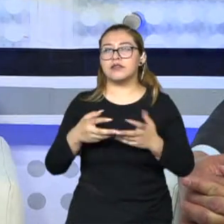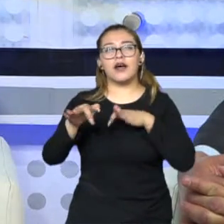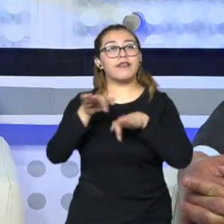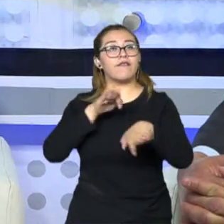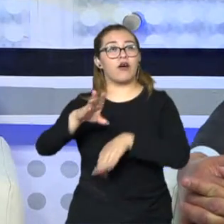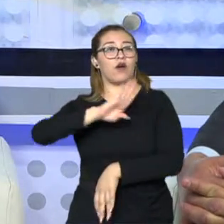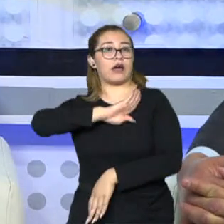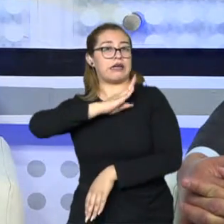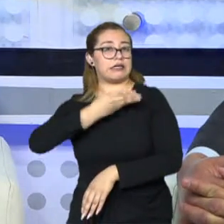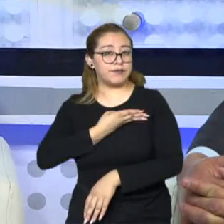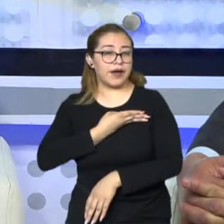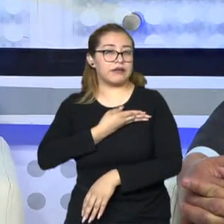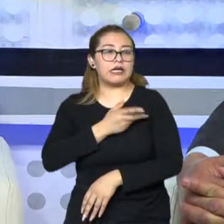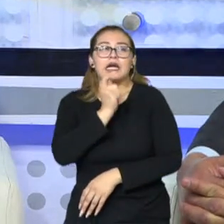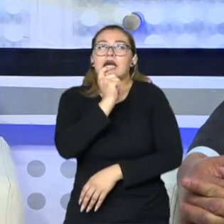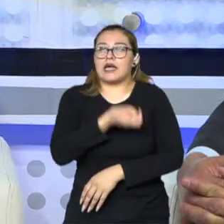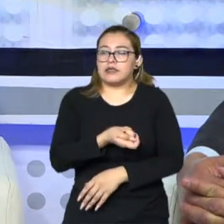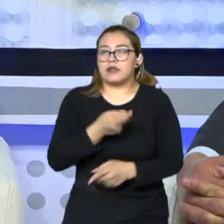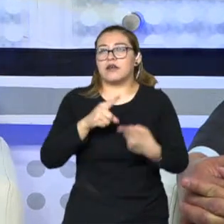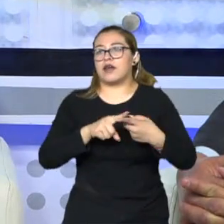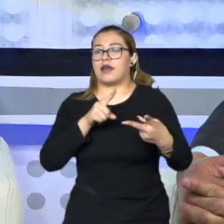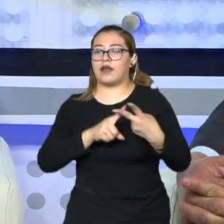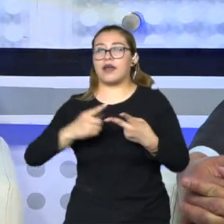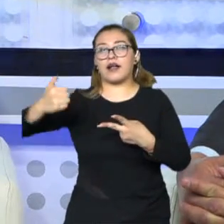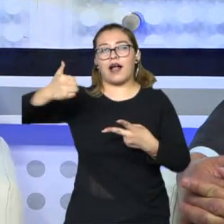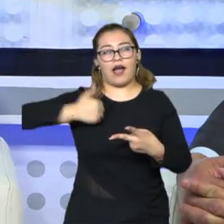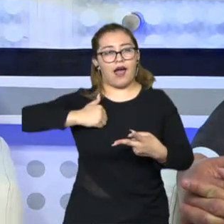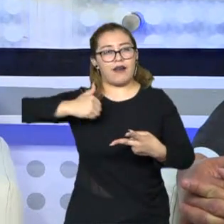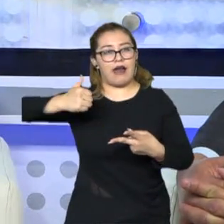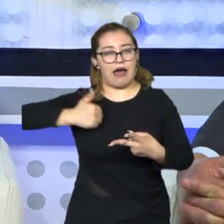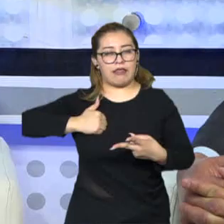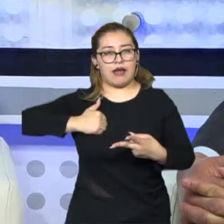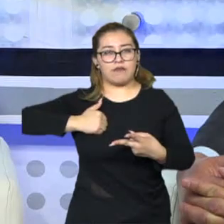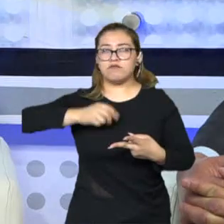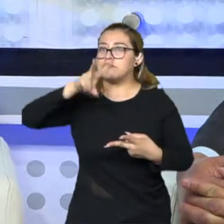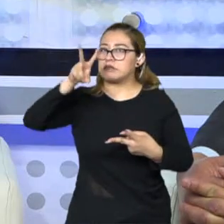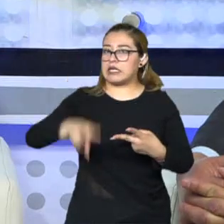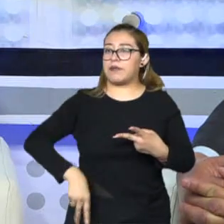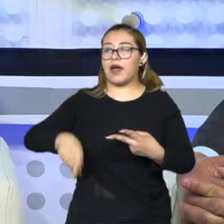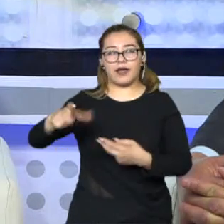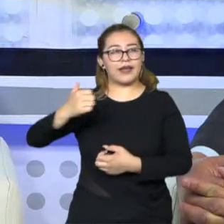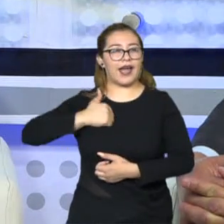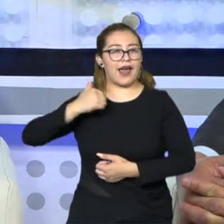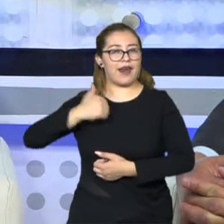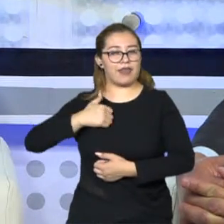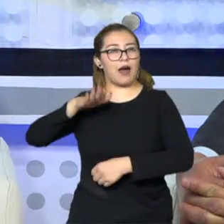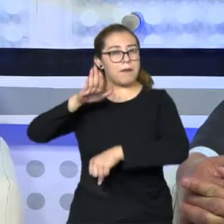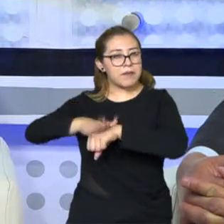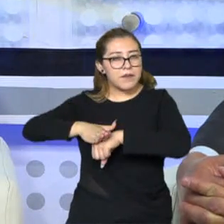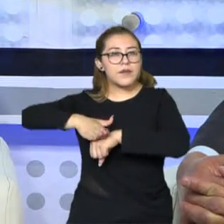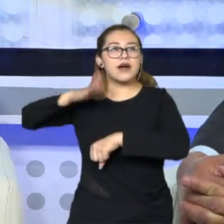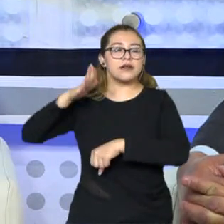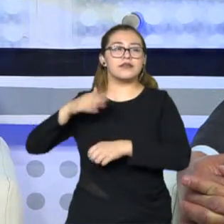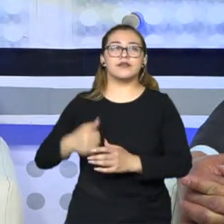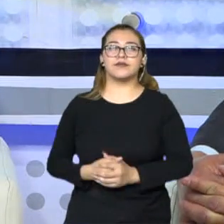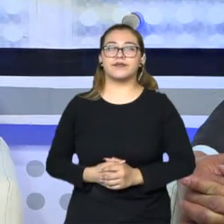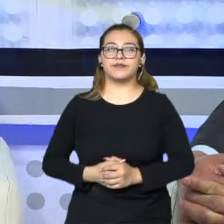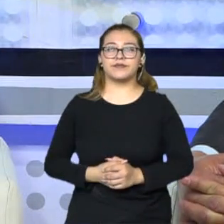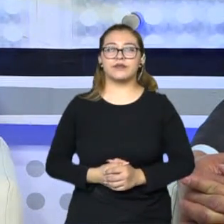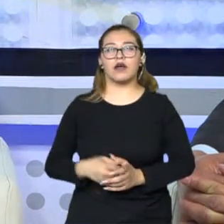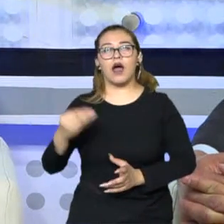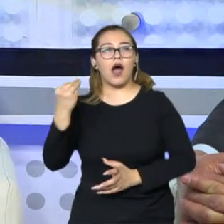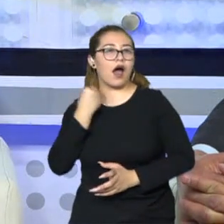España, también que se ha efectuado en Canadá, donde sí se da una, en Canadá sobre todo se ha estado formando un poco mejor, a los